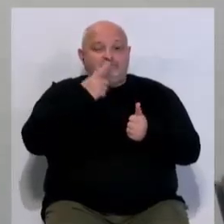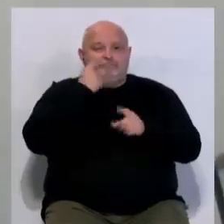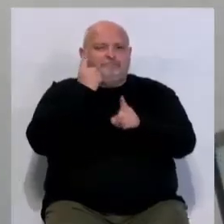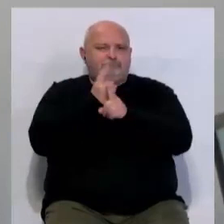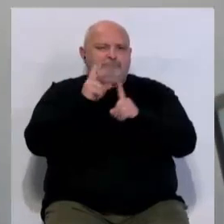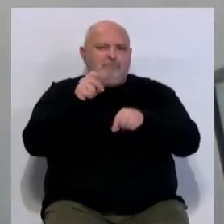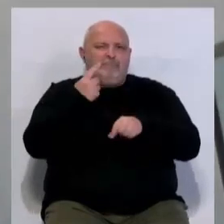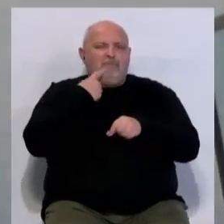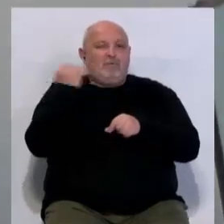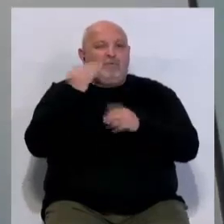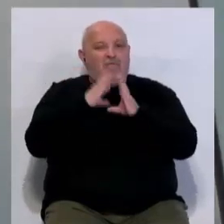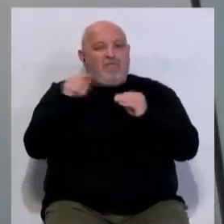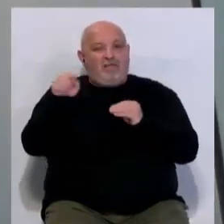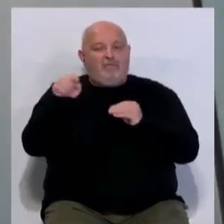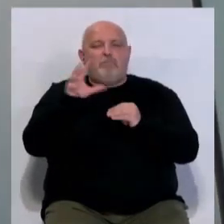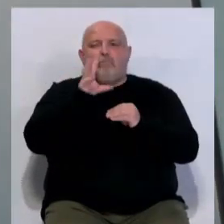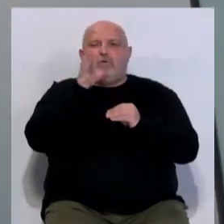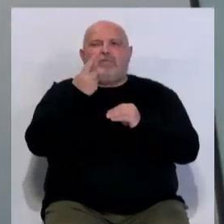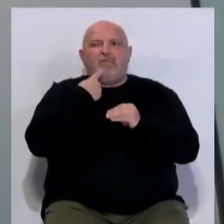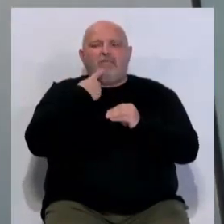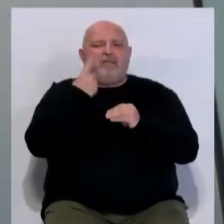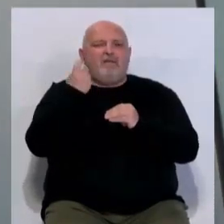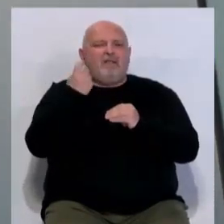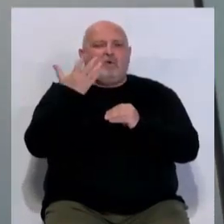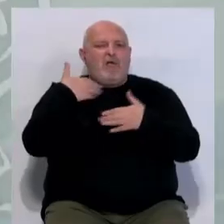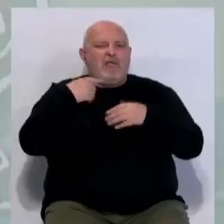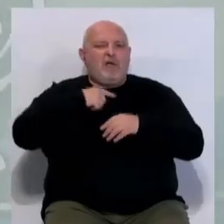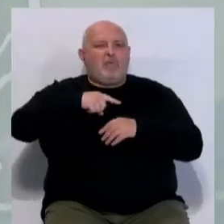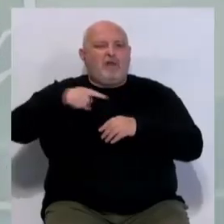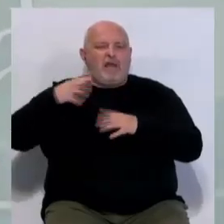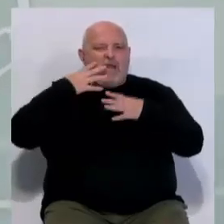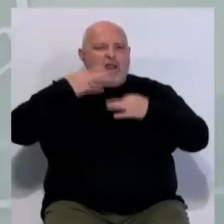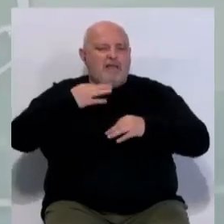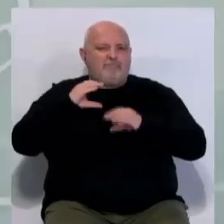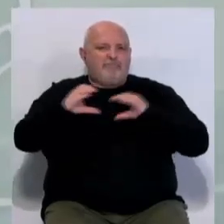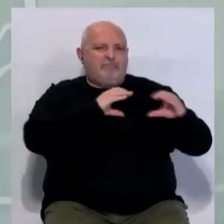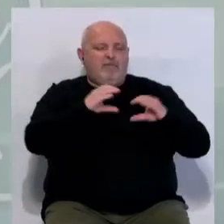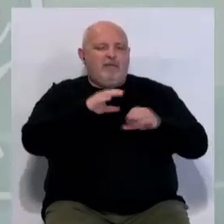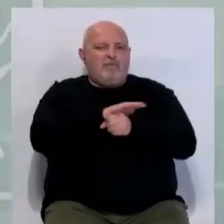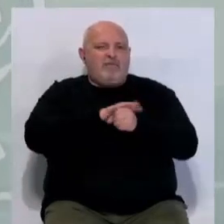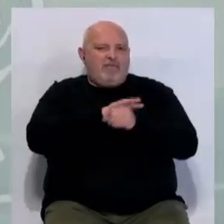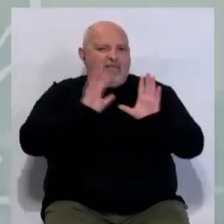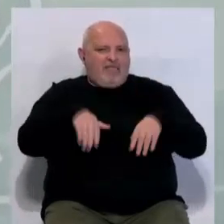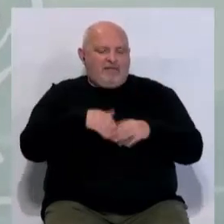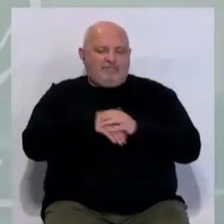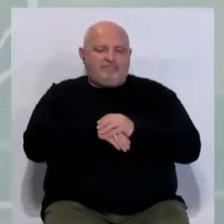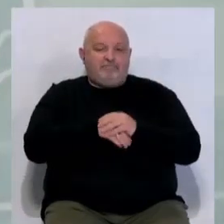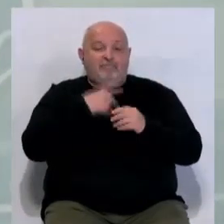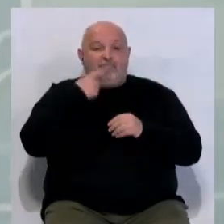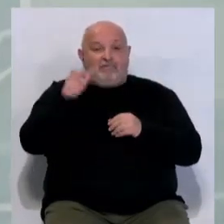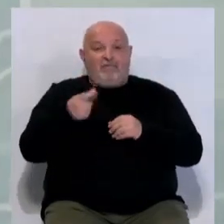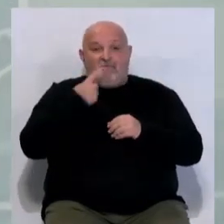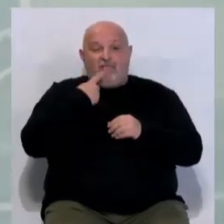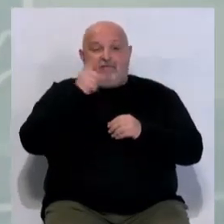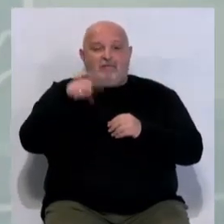criticado además a la Junta de Andalucía por lo que considera falta de ejecución real de inversiones para la provincia de Cádiz. Ruiz Boix ha